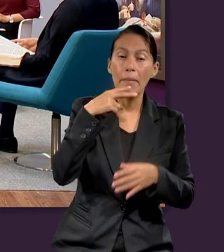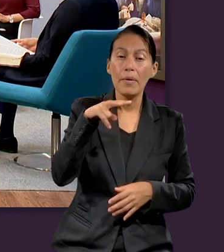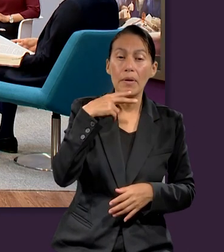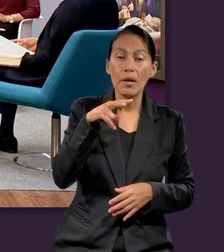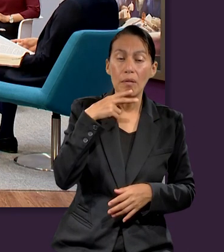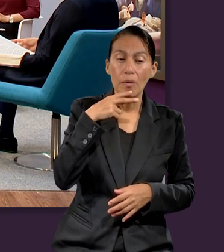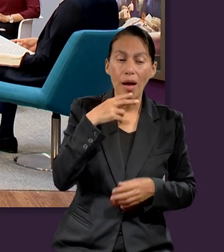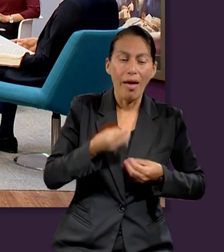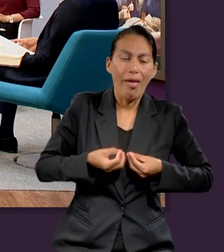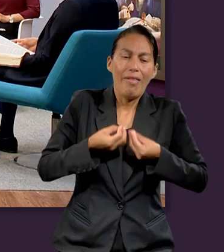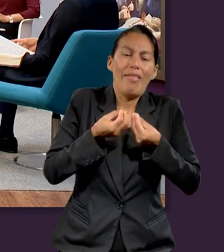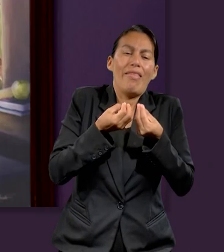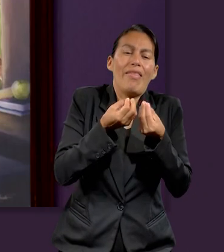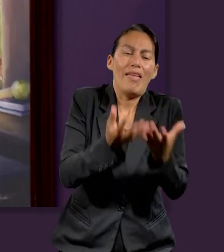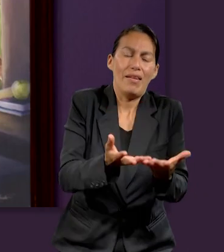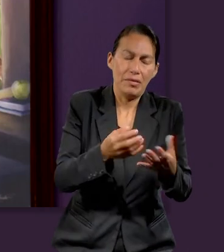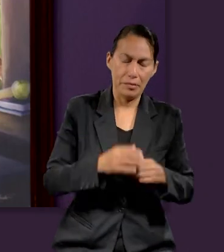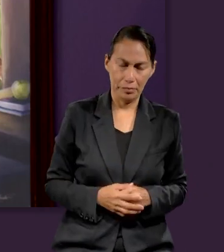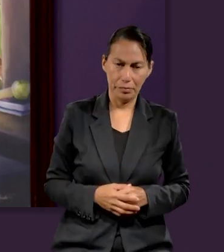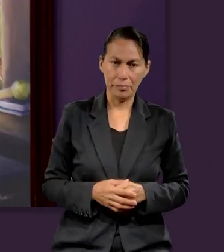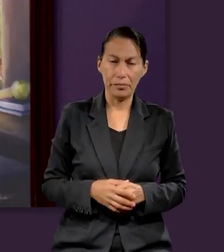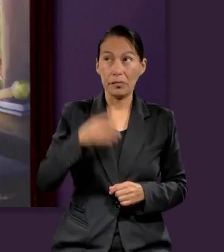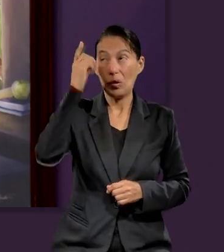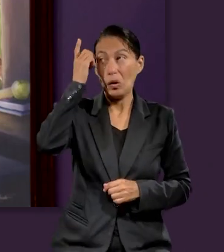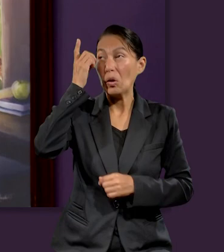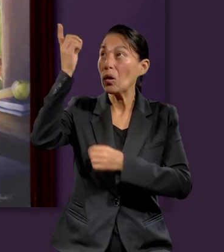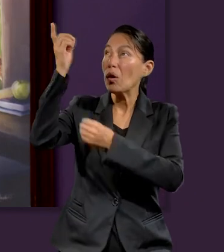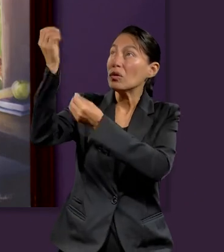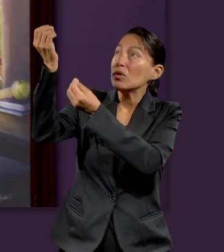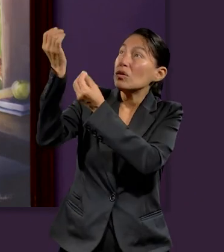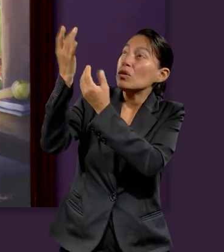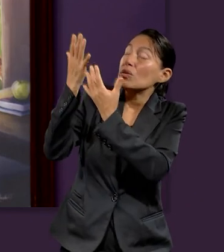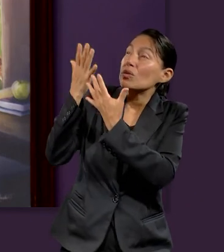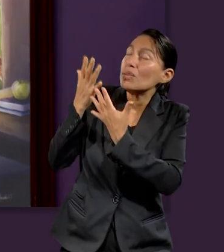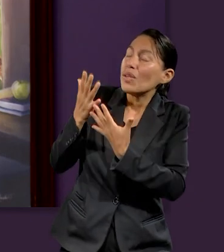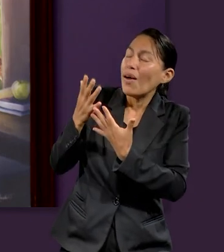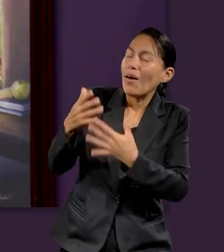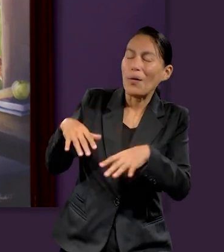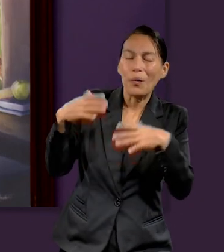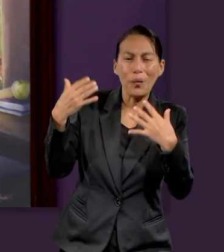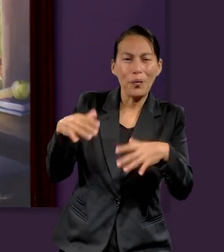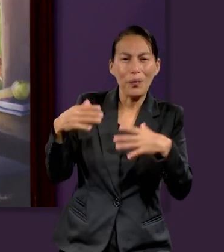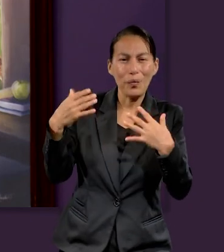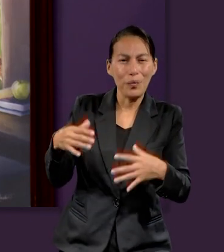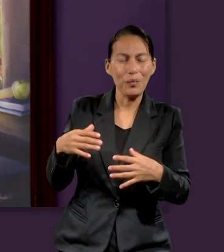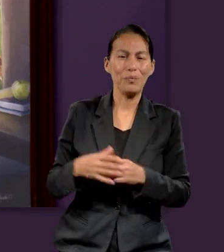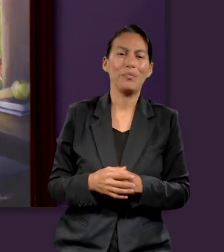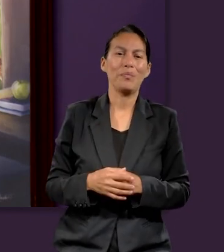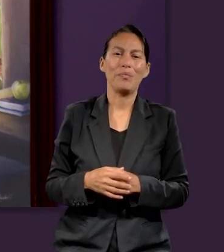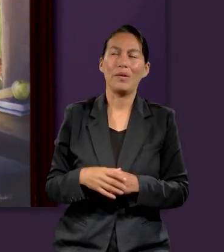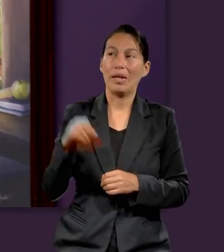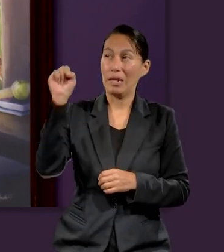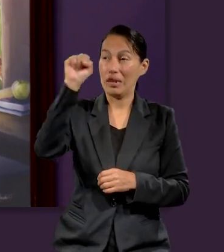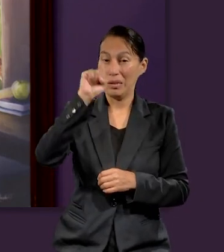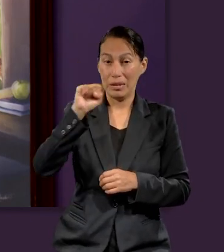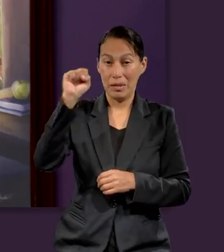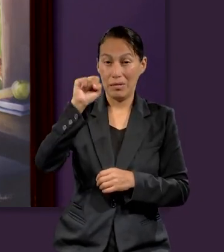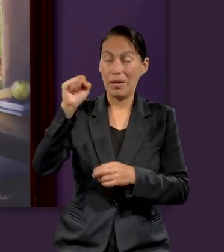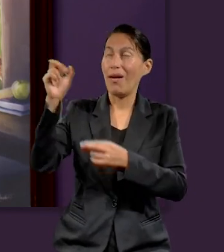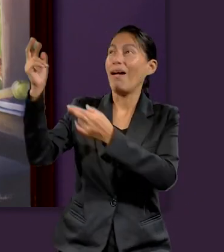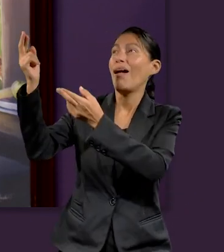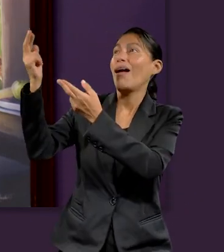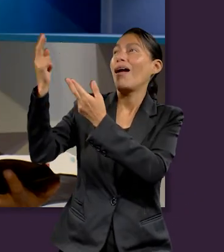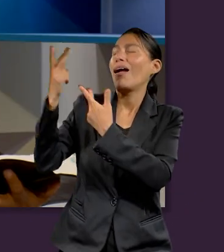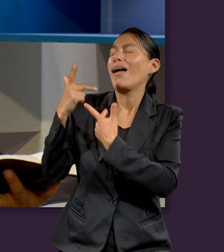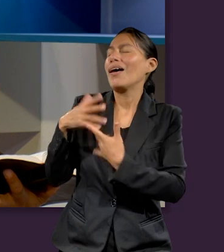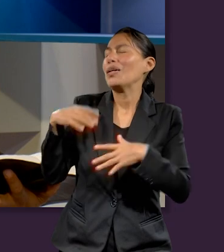Aquí, en primer lugar, encontramos un verbo que dice y les di, que viene de dar. Eso quiere decir